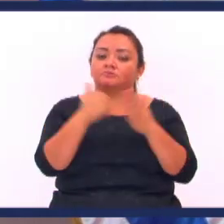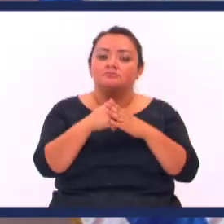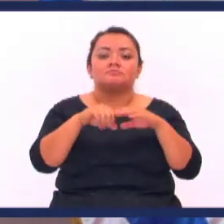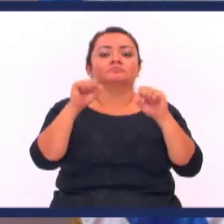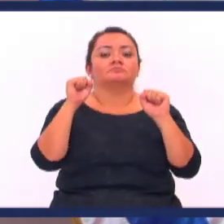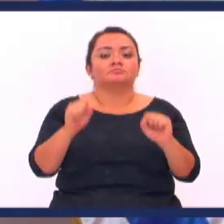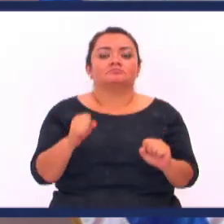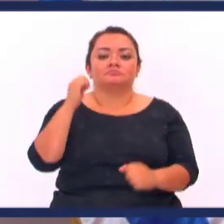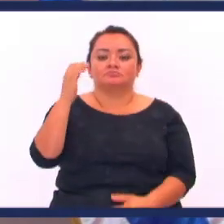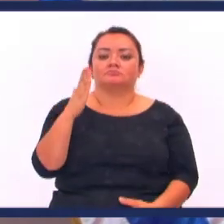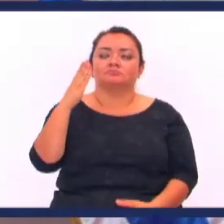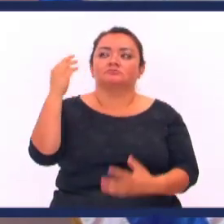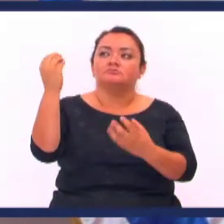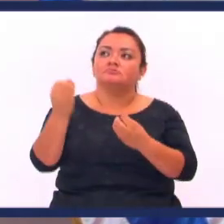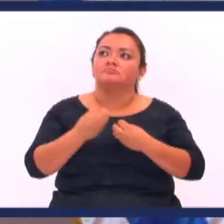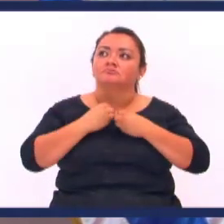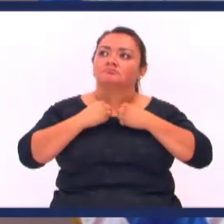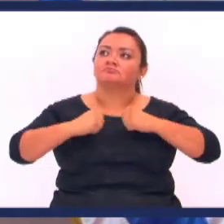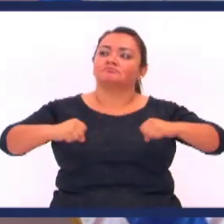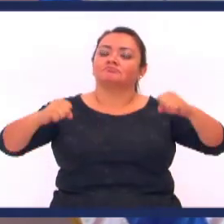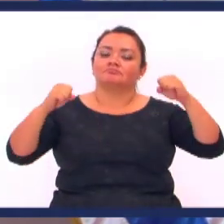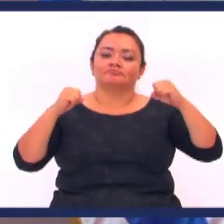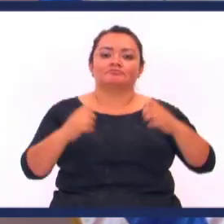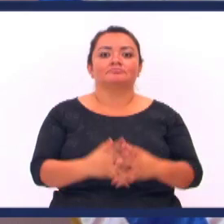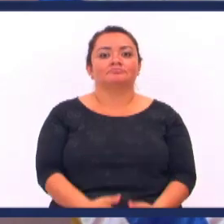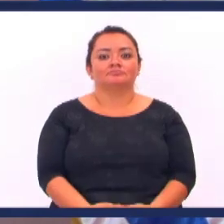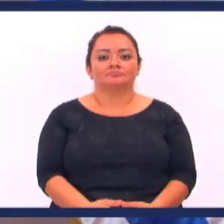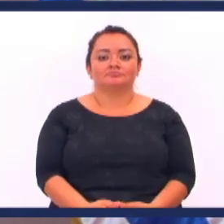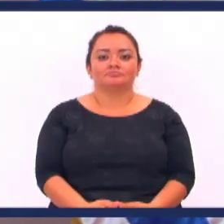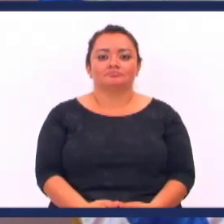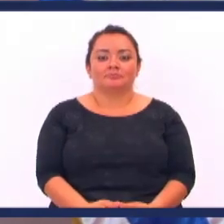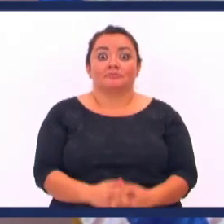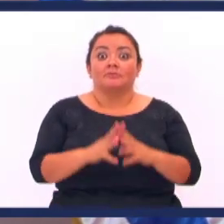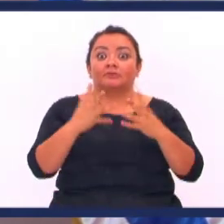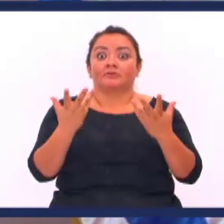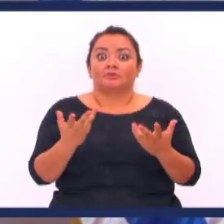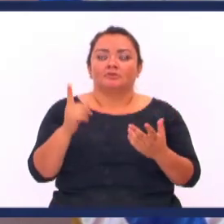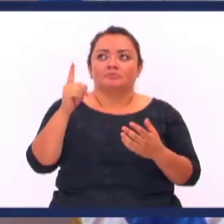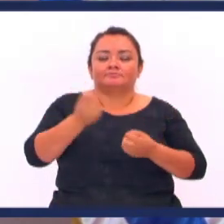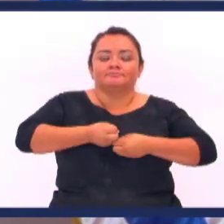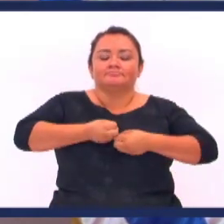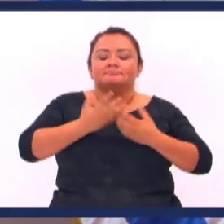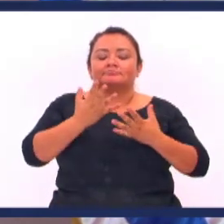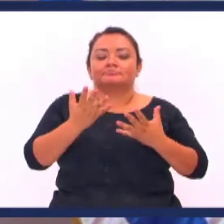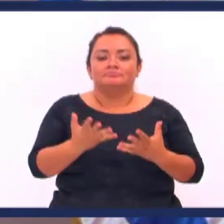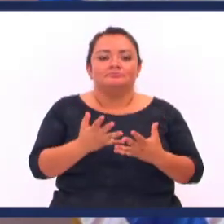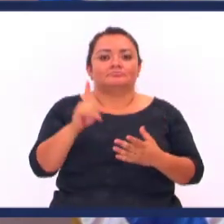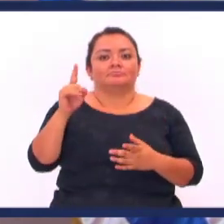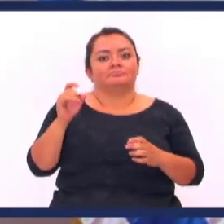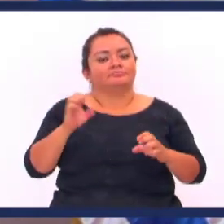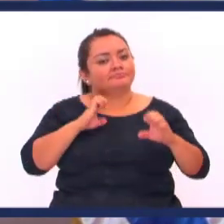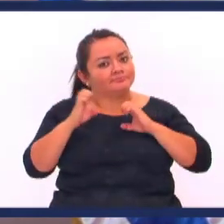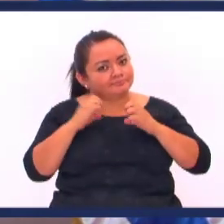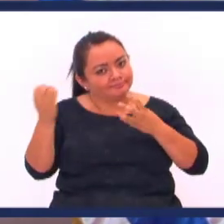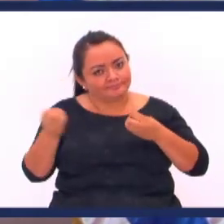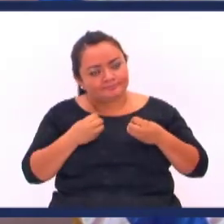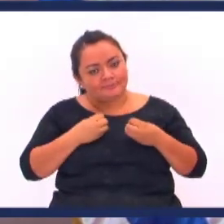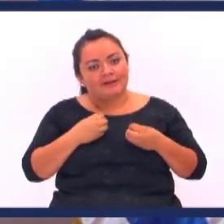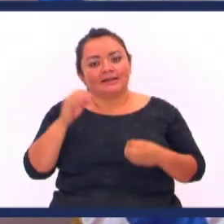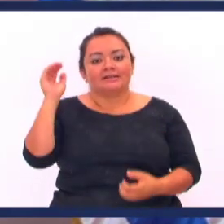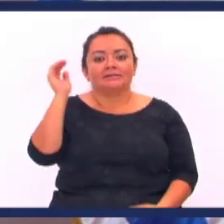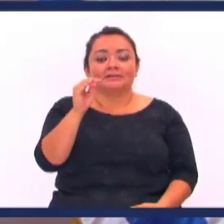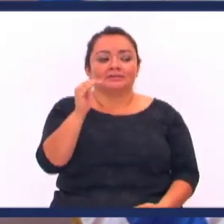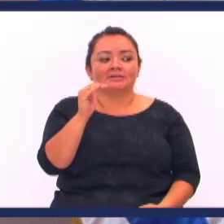Todo lo puedo En Cristo Que me fortalece ¿Por qué? Porque Él te inspira Porque Él te anima Porque te está